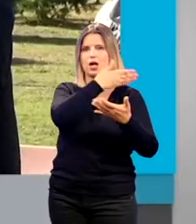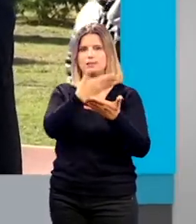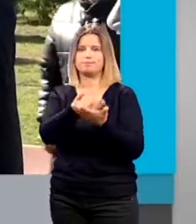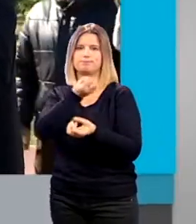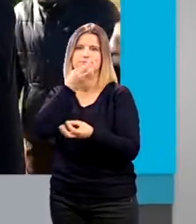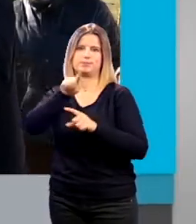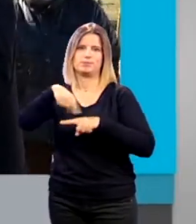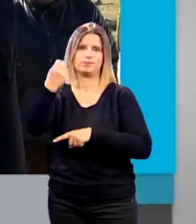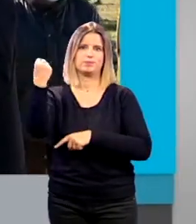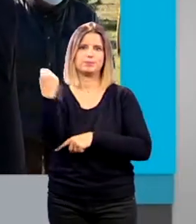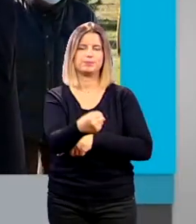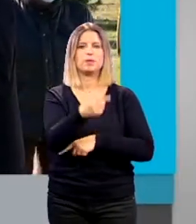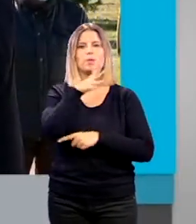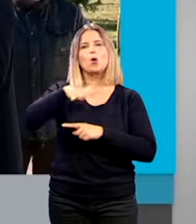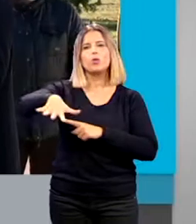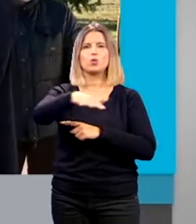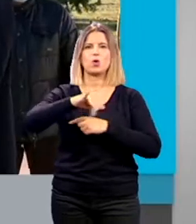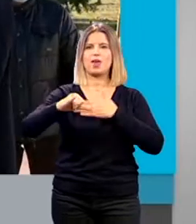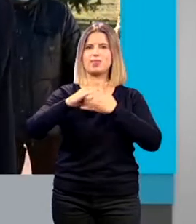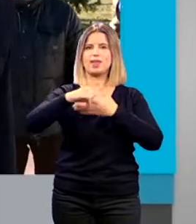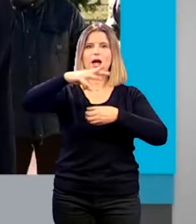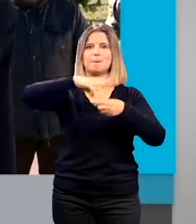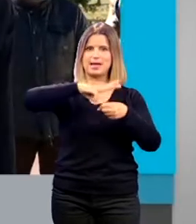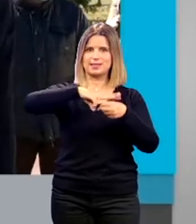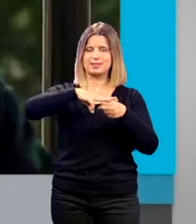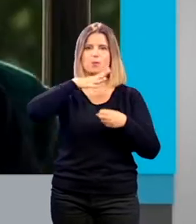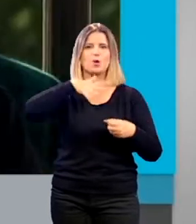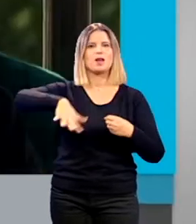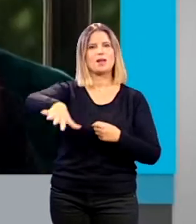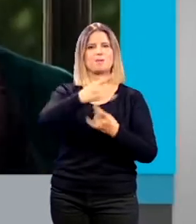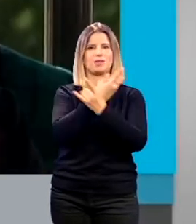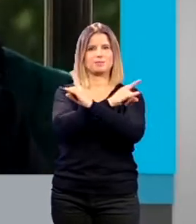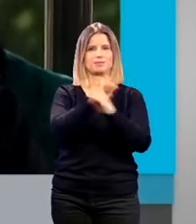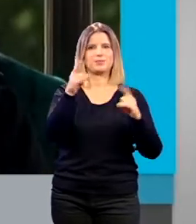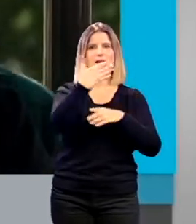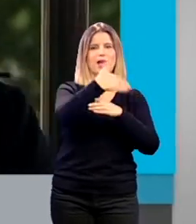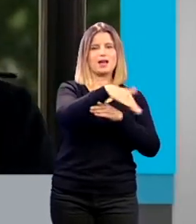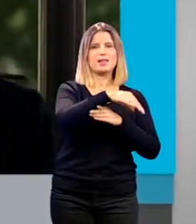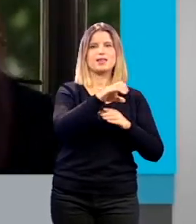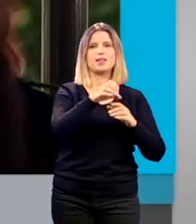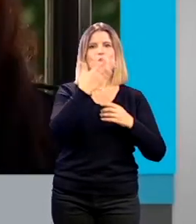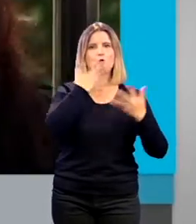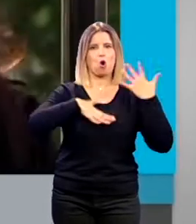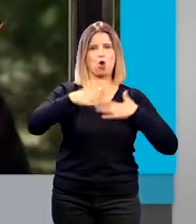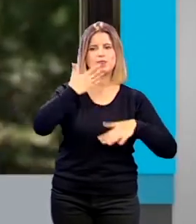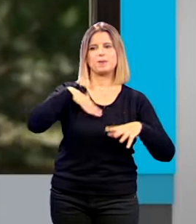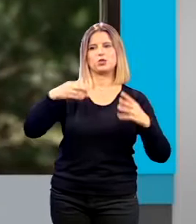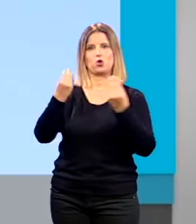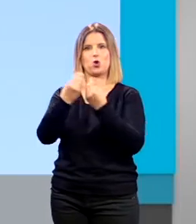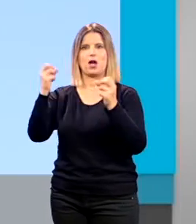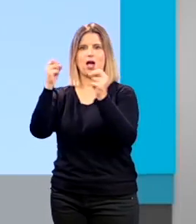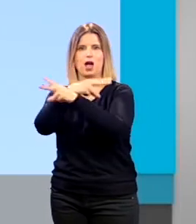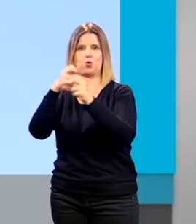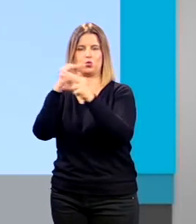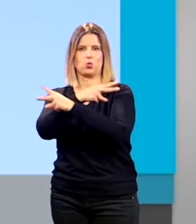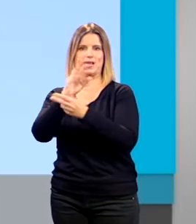se localiza en el entorno del parque tecnológico de la salud un espacio verde existente entre la avenida del conocimiento y la autovía a 44 sierra nevada